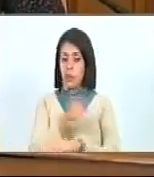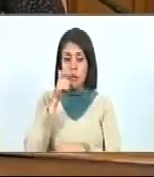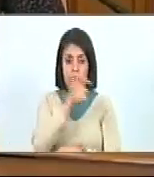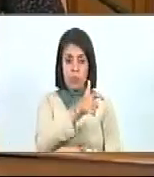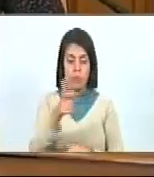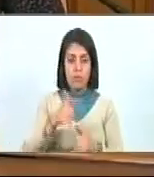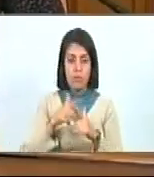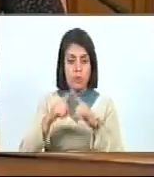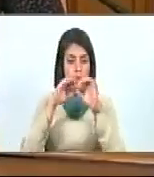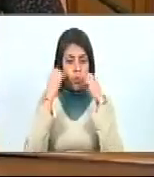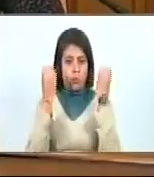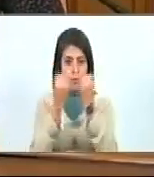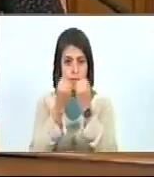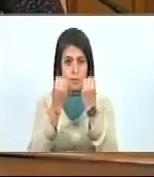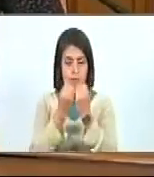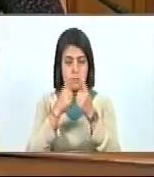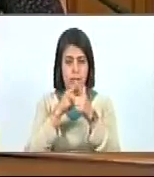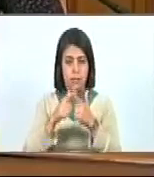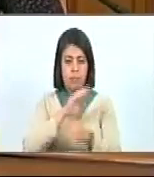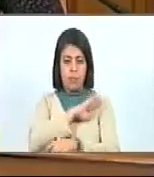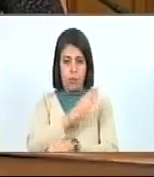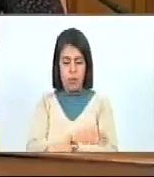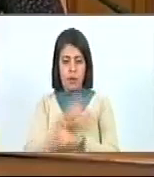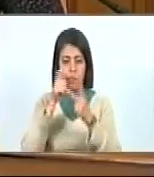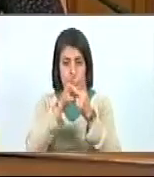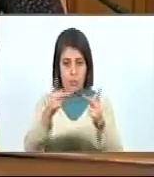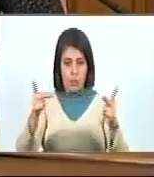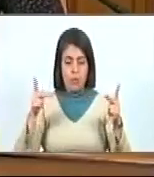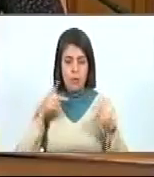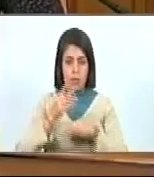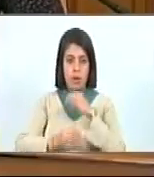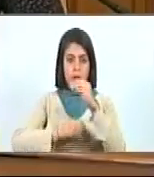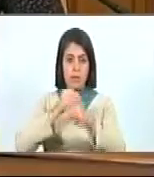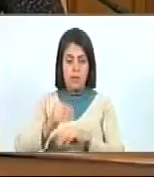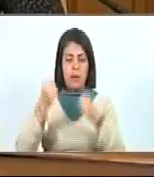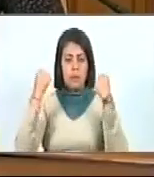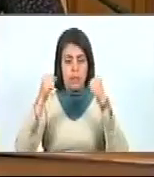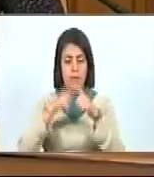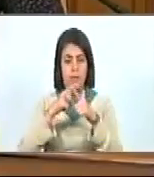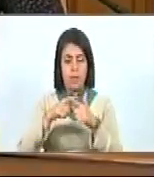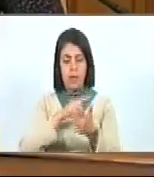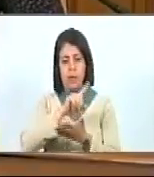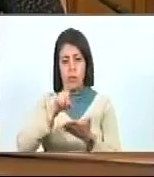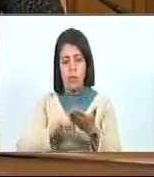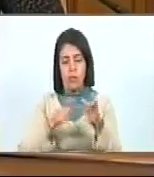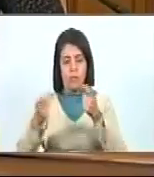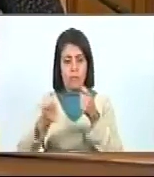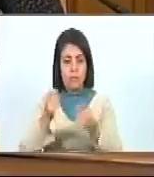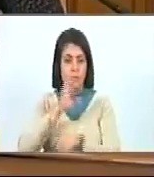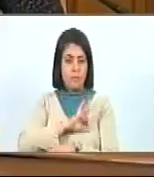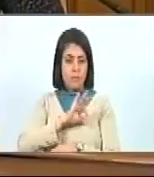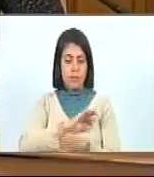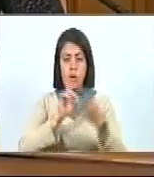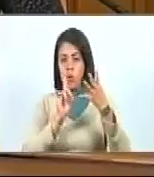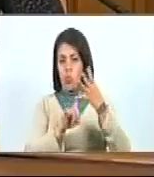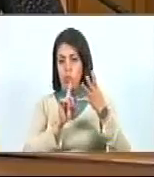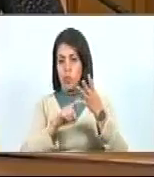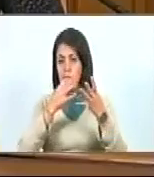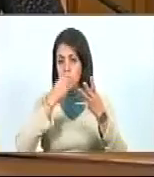con los órganos y entes del poder público para el ejercicio efectivo del control social. 4.